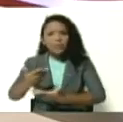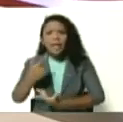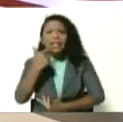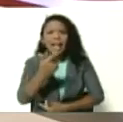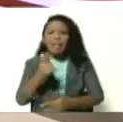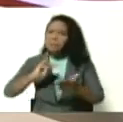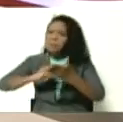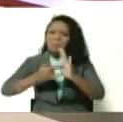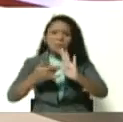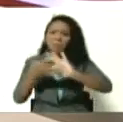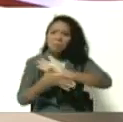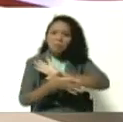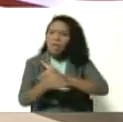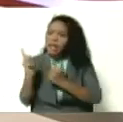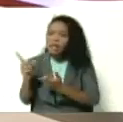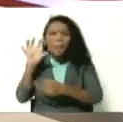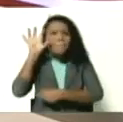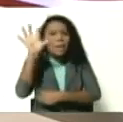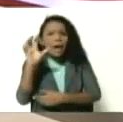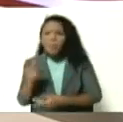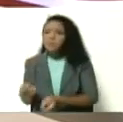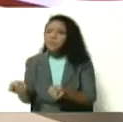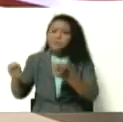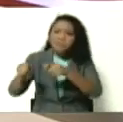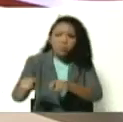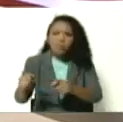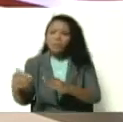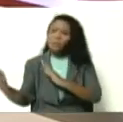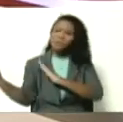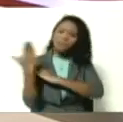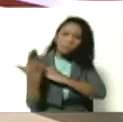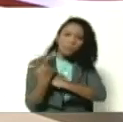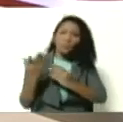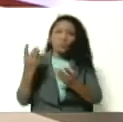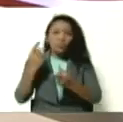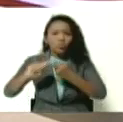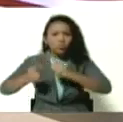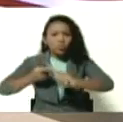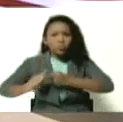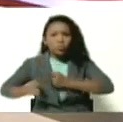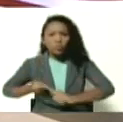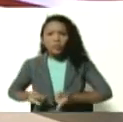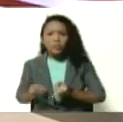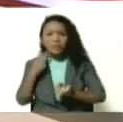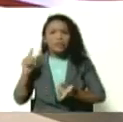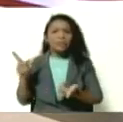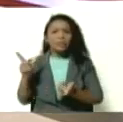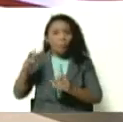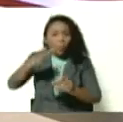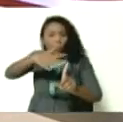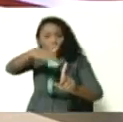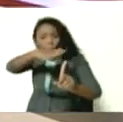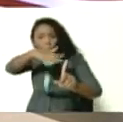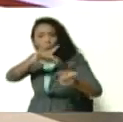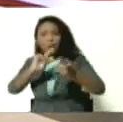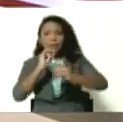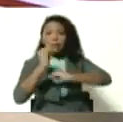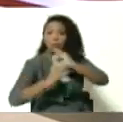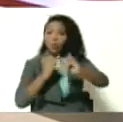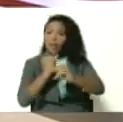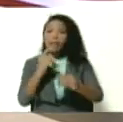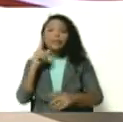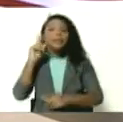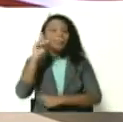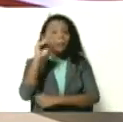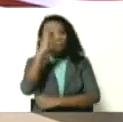significa esto? Que un país bloqueado, asediado, que lamentablemente ha tenido conspiraciones internacionales, incluyendo la de